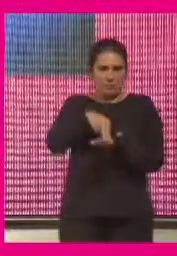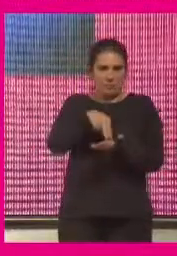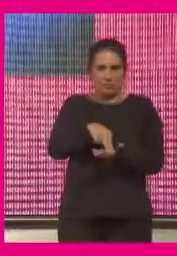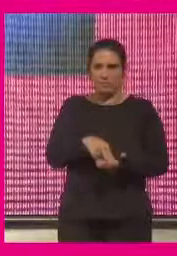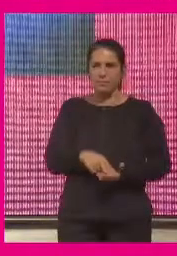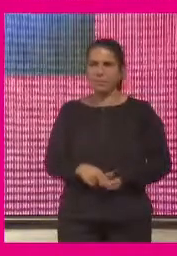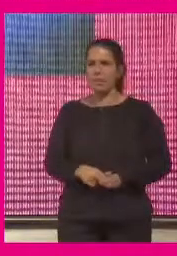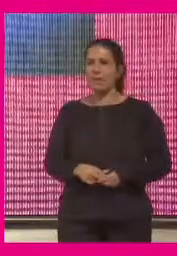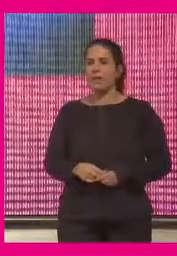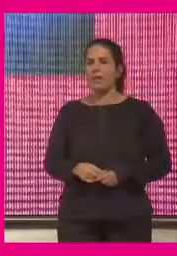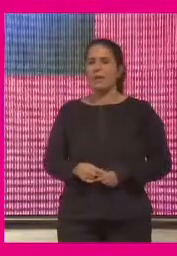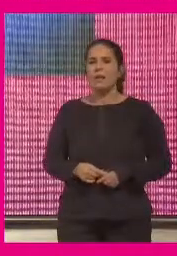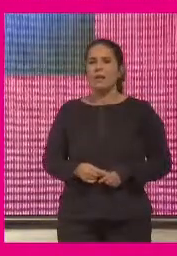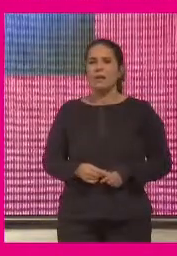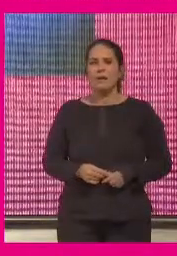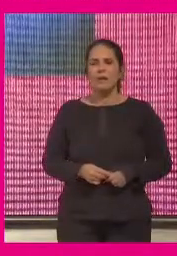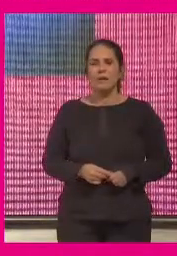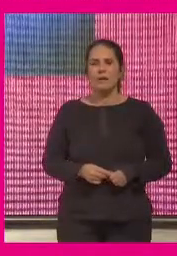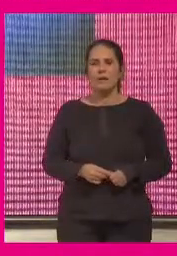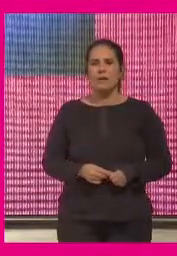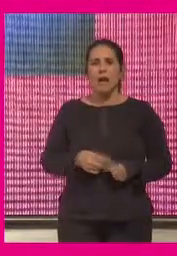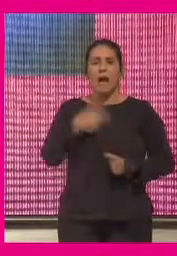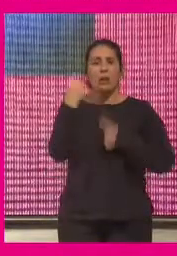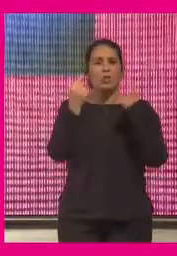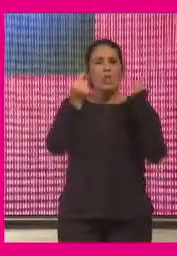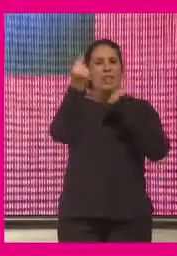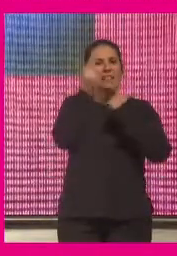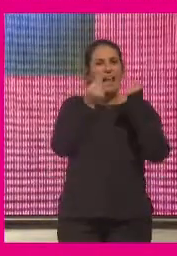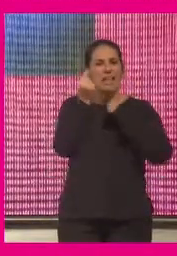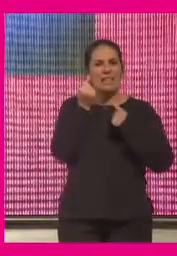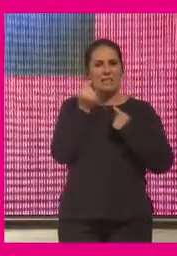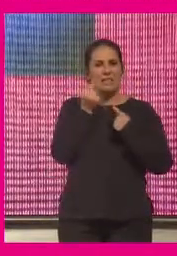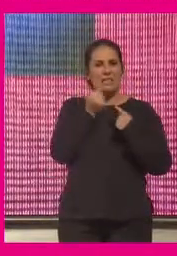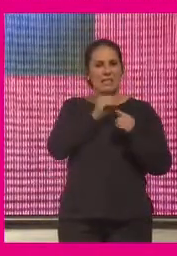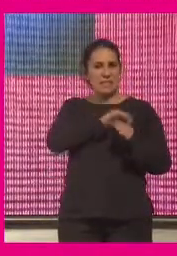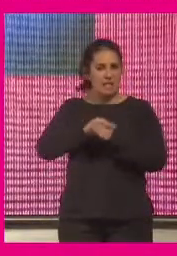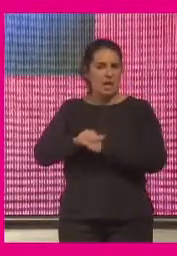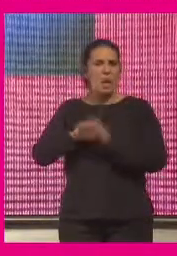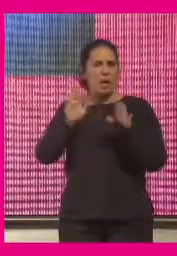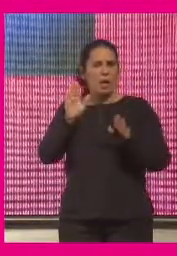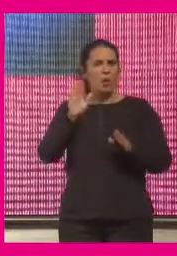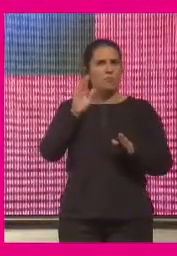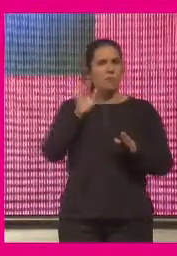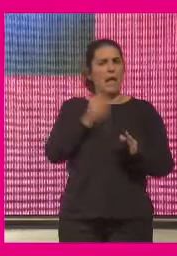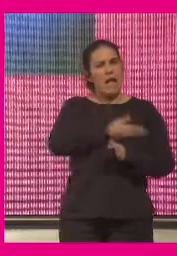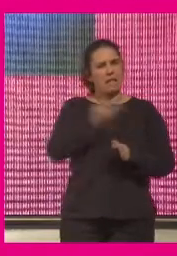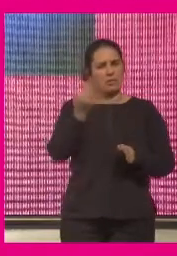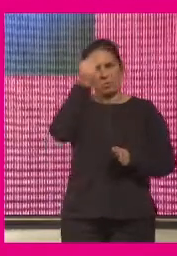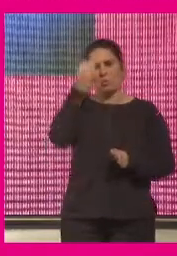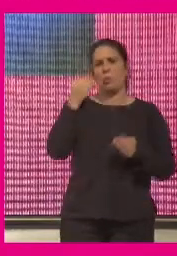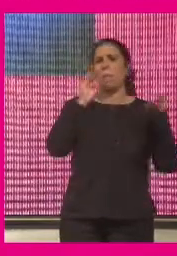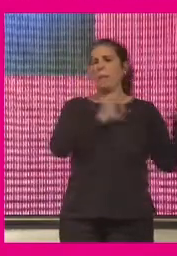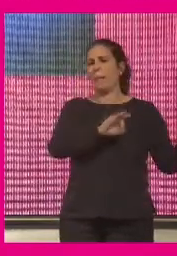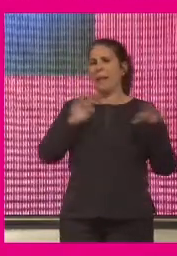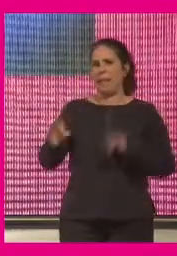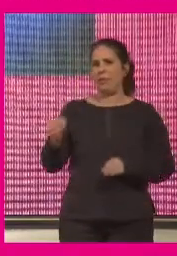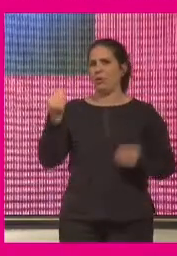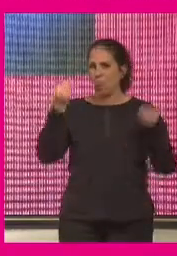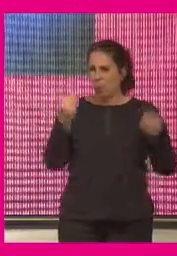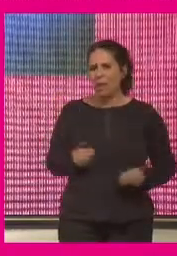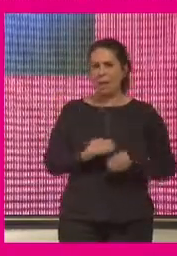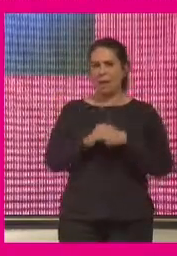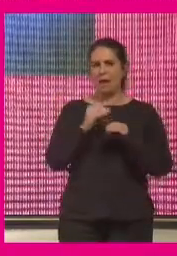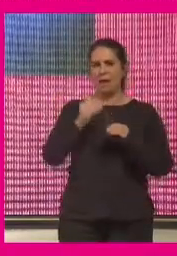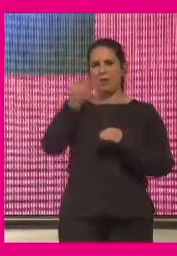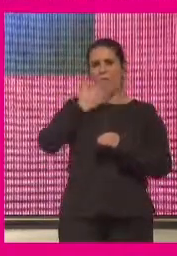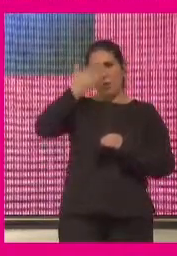salvando ciertos detalles yo creo que sí estamos preparados para transmitir